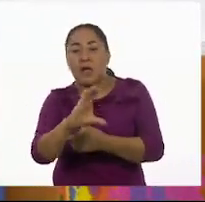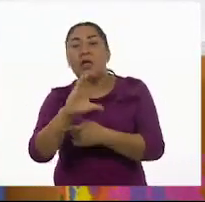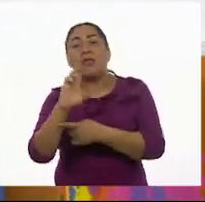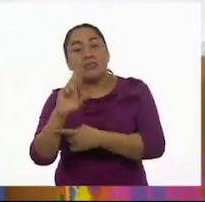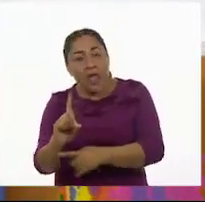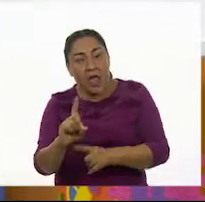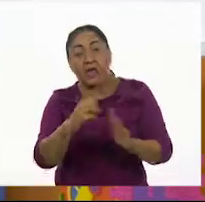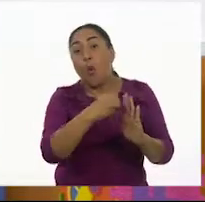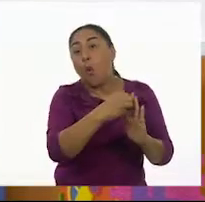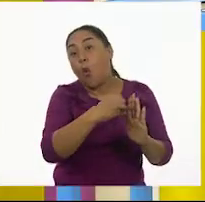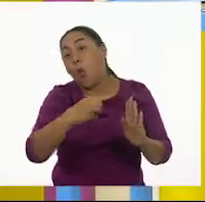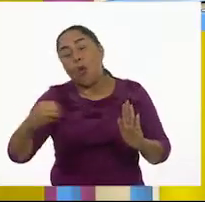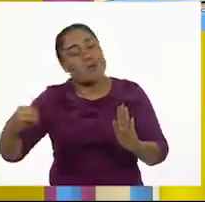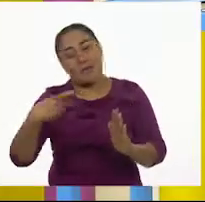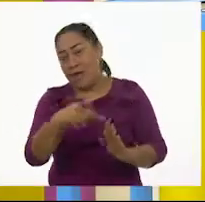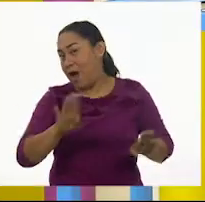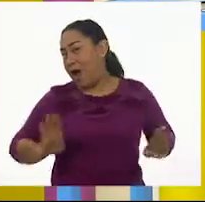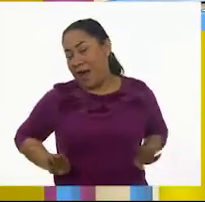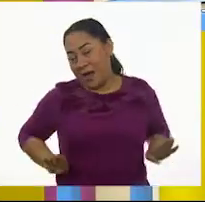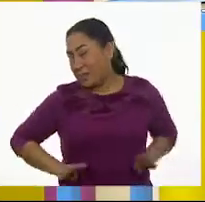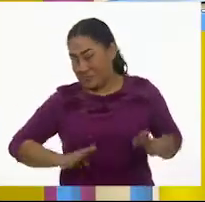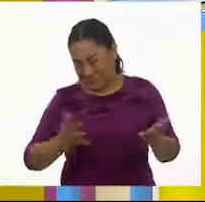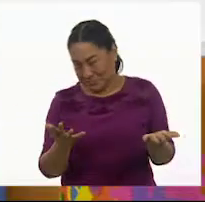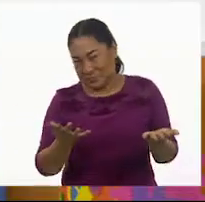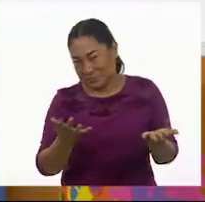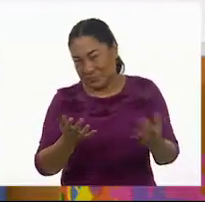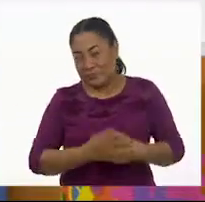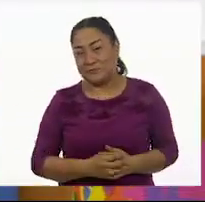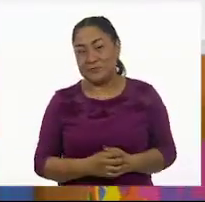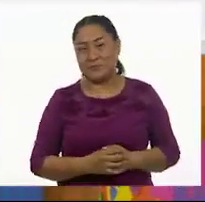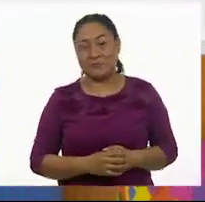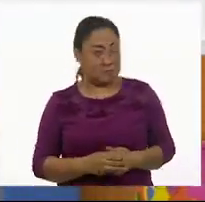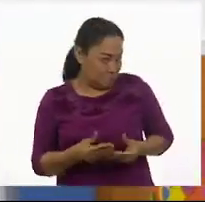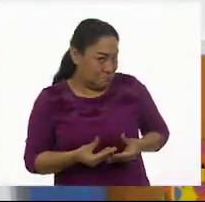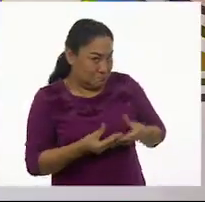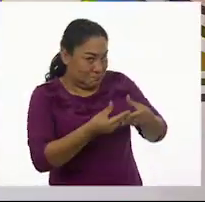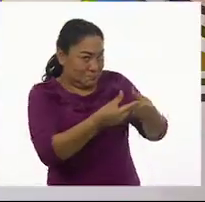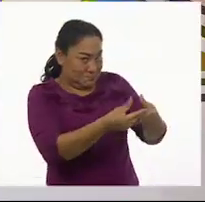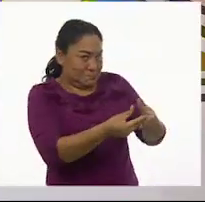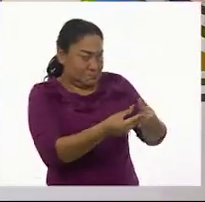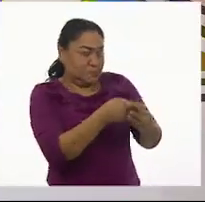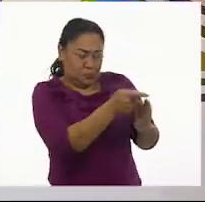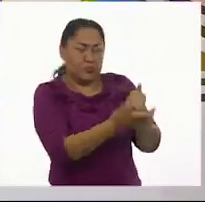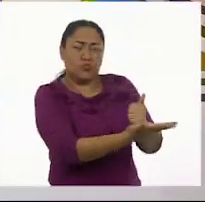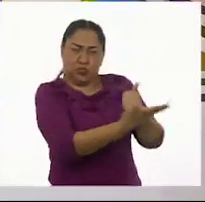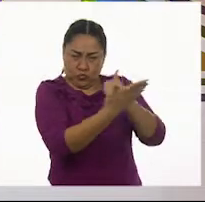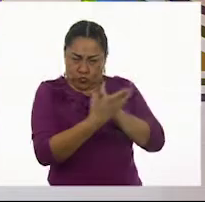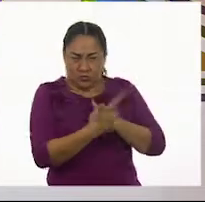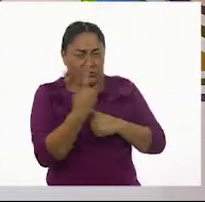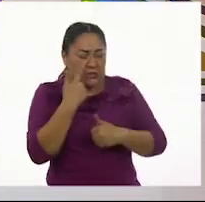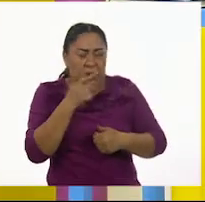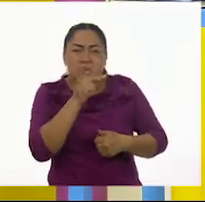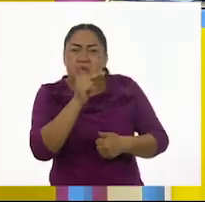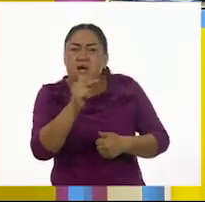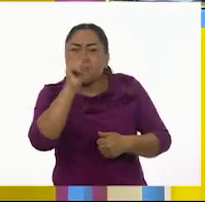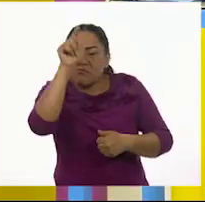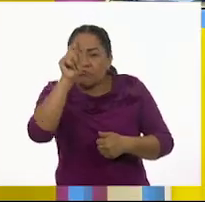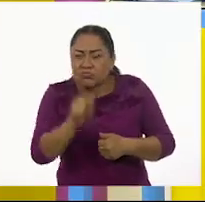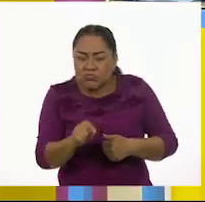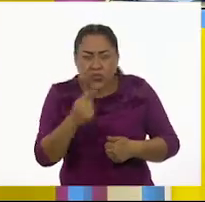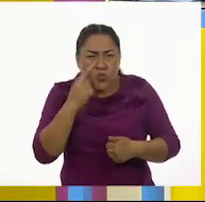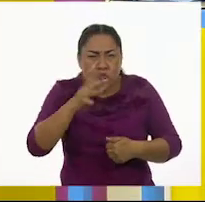sucesivamente hasta Van ordenadas, ¿verdad? Exactamente. Entonces, te lo concedo para que nos ayude Pilar a buscar estas palabras.